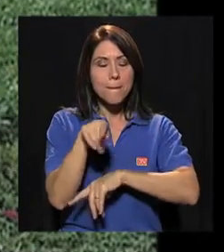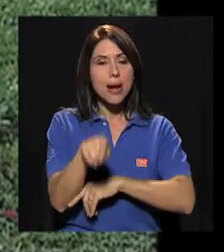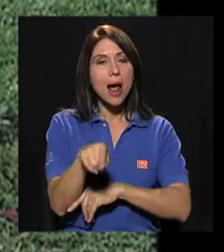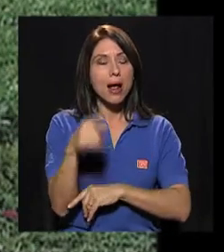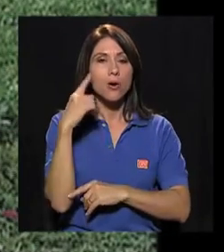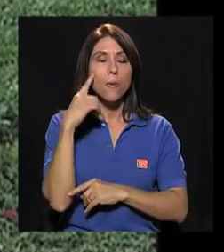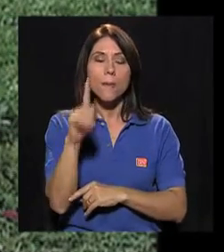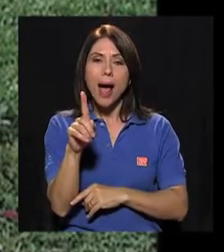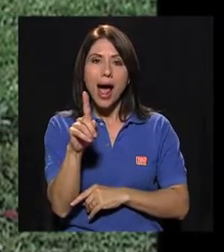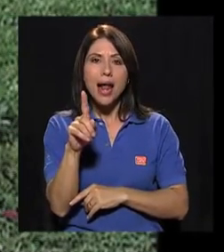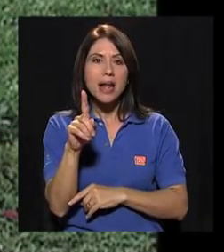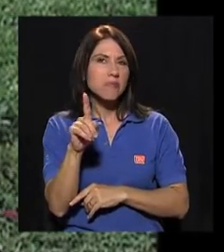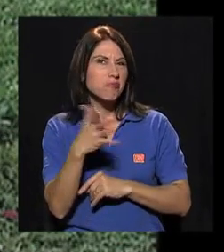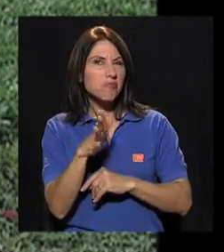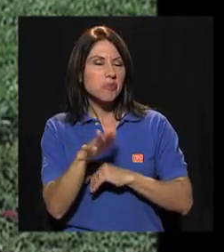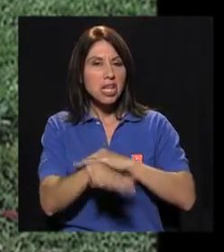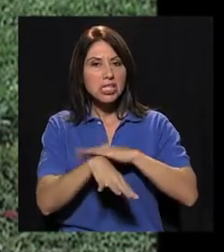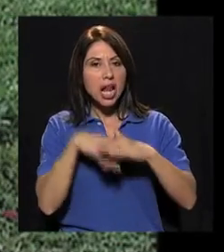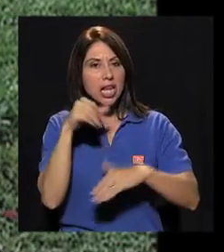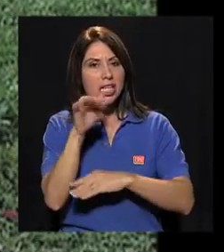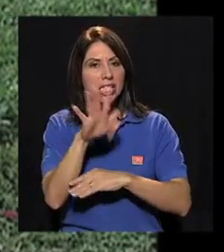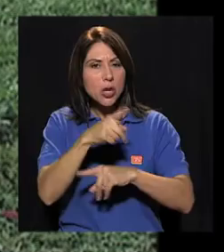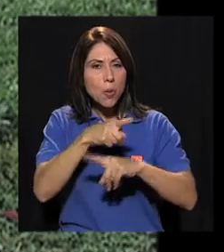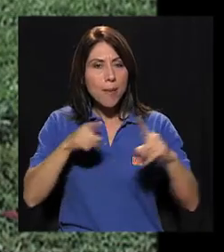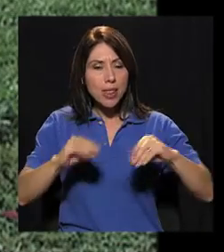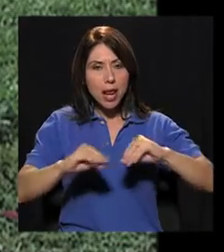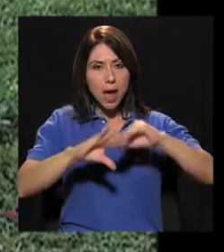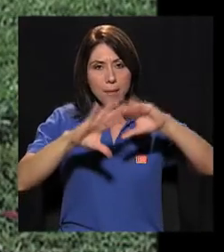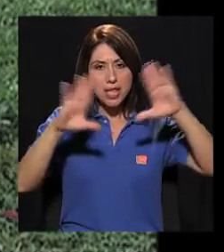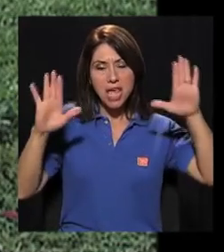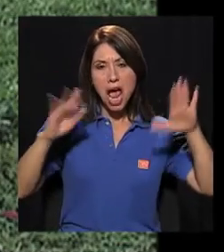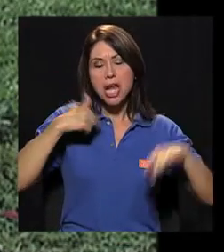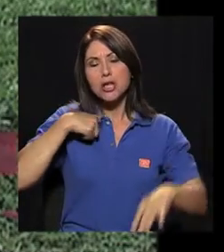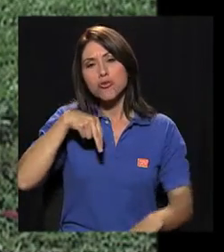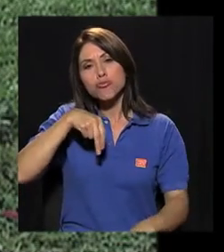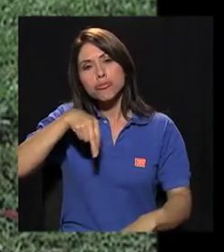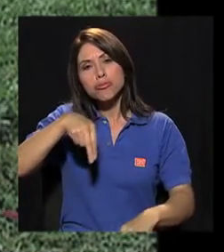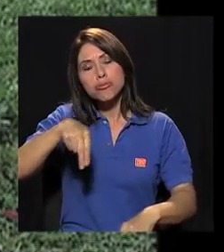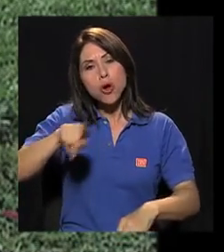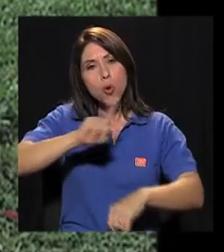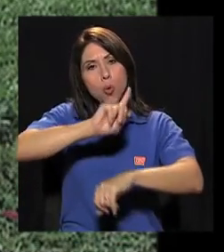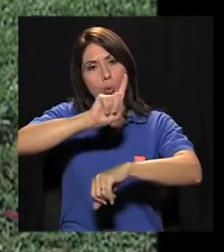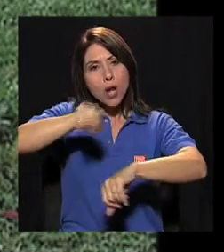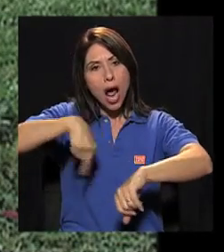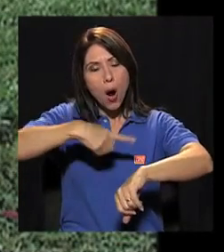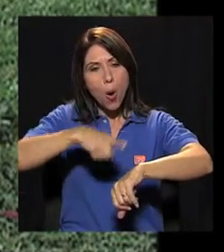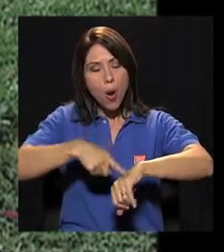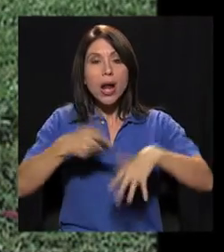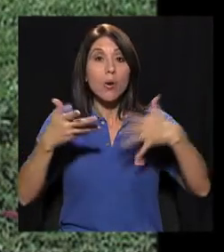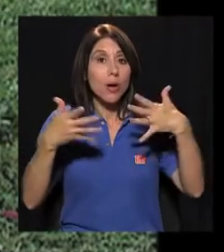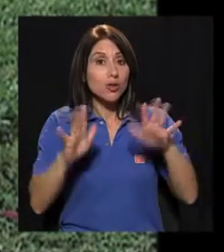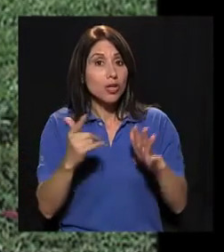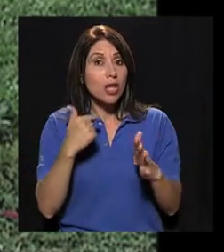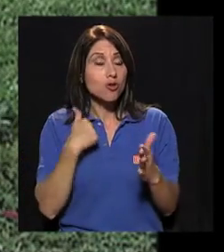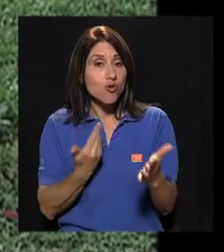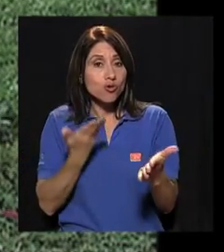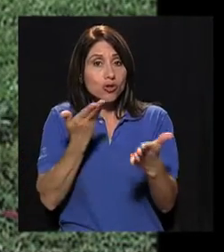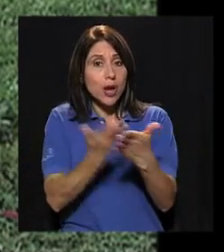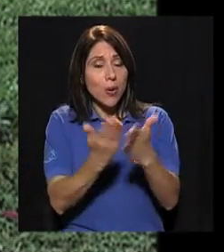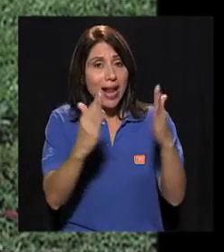me levanto muy temprano para salir cinco y media de la mañana, hacer mi recorrido de una hora.